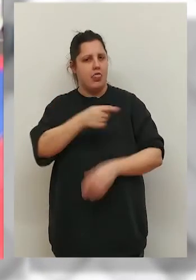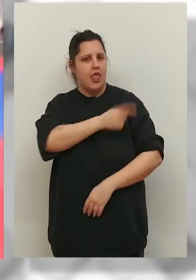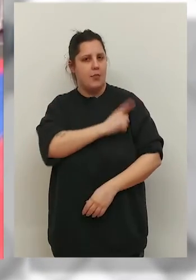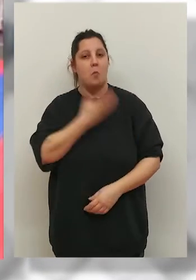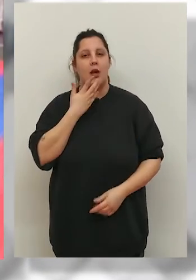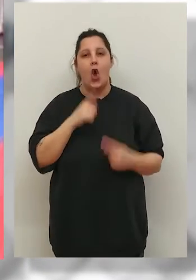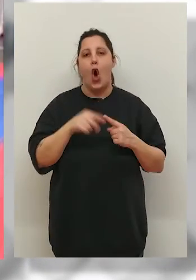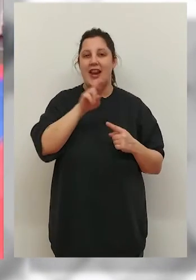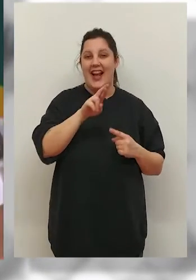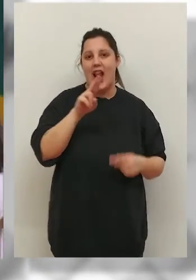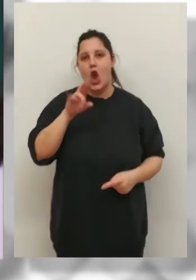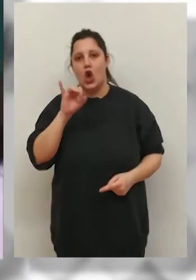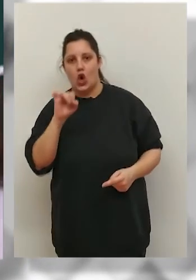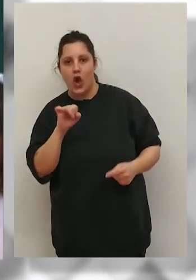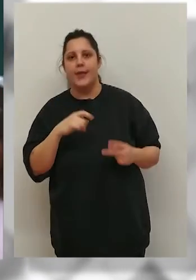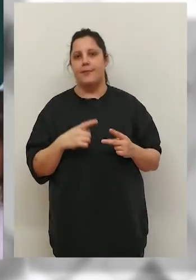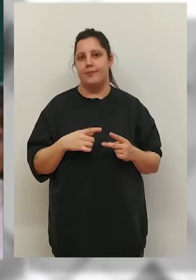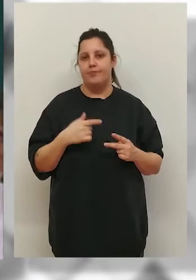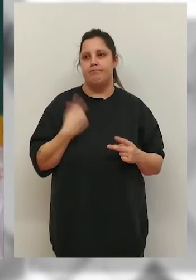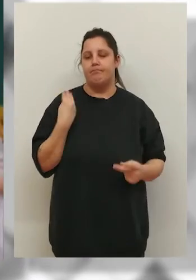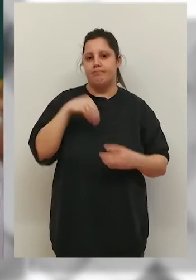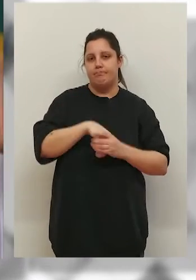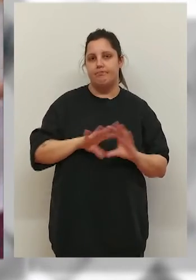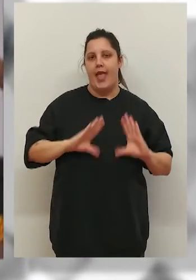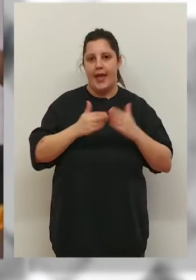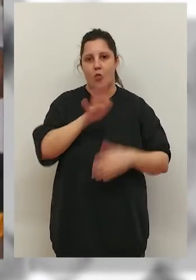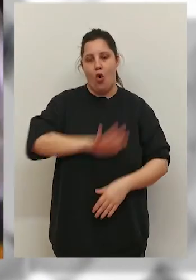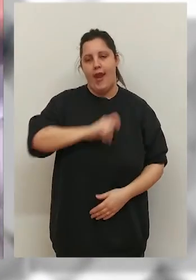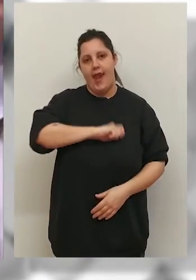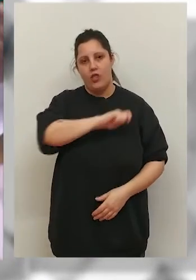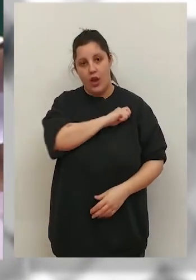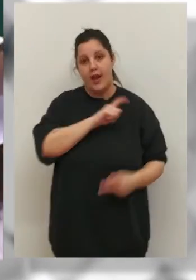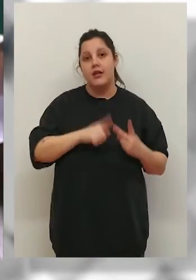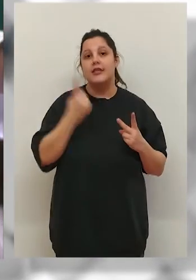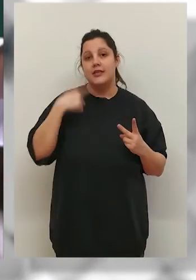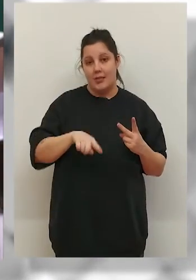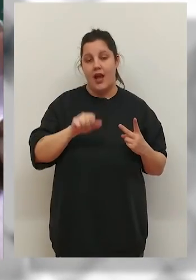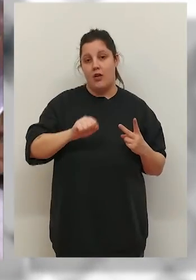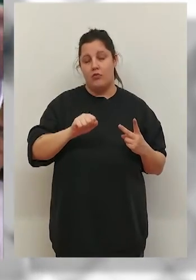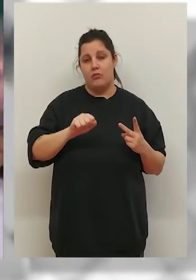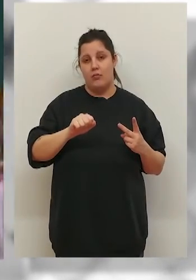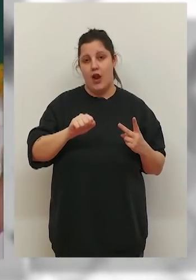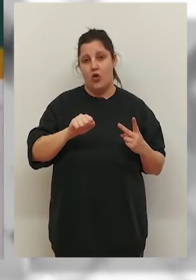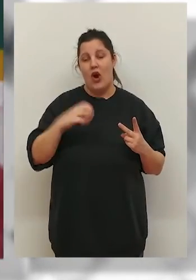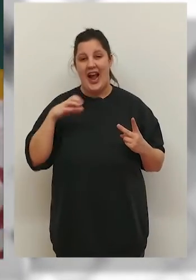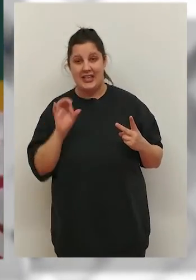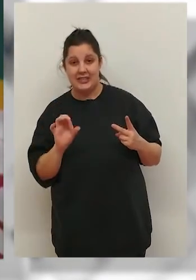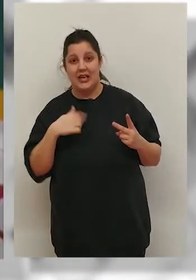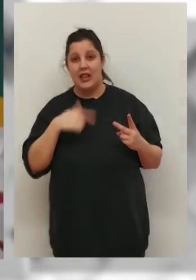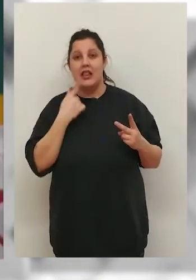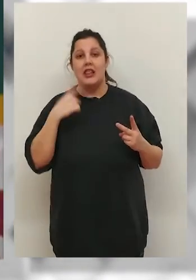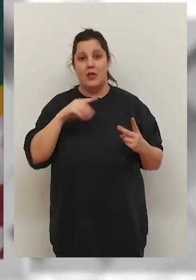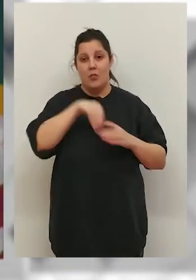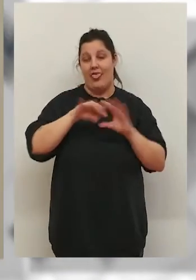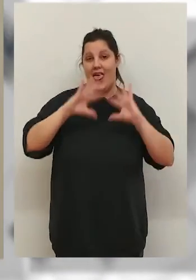renombre en el deporte. Nombres como Raquel Roy, que pertenece al equipo nacional. Tenemos también a Ababa Karsek,